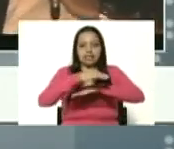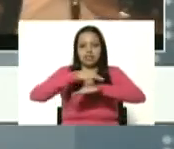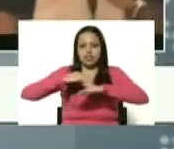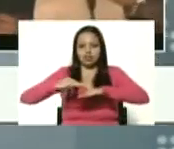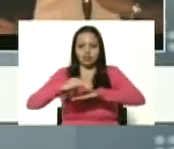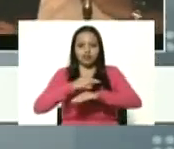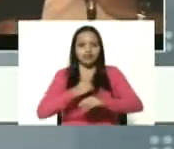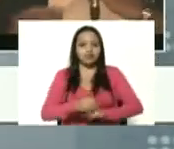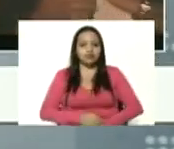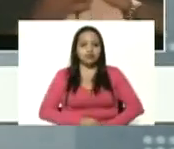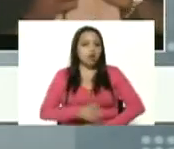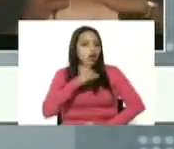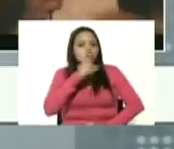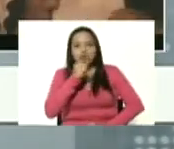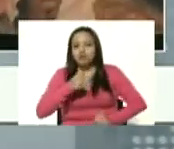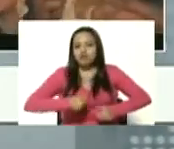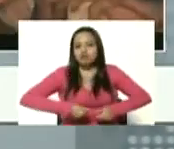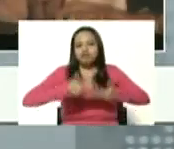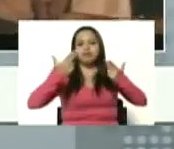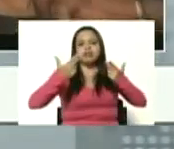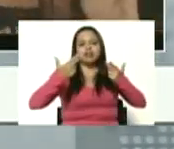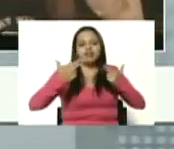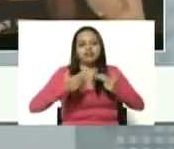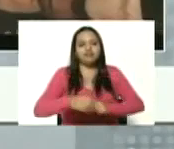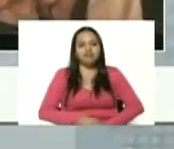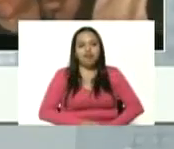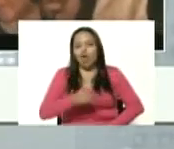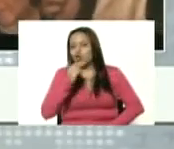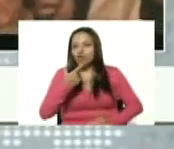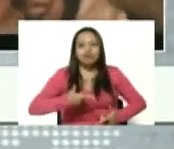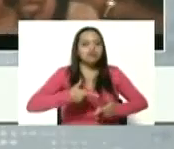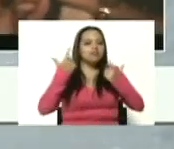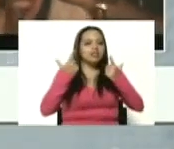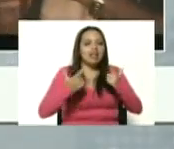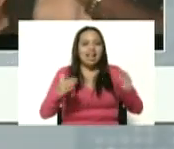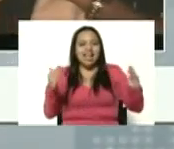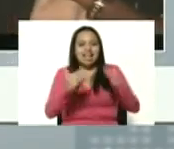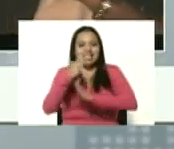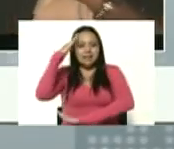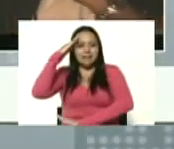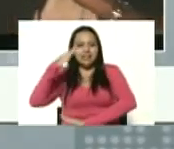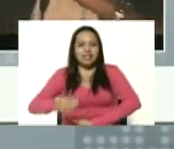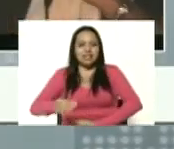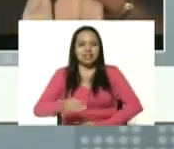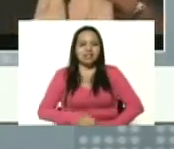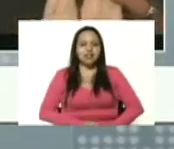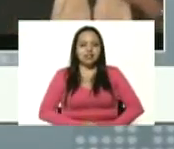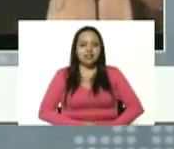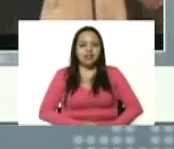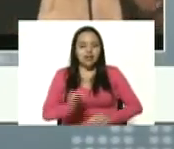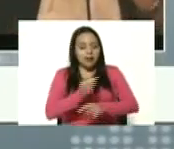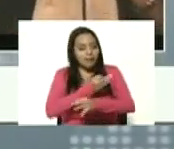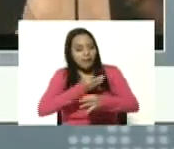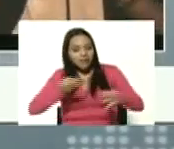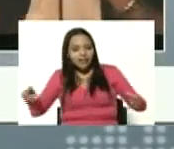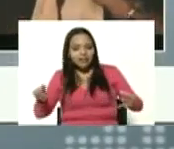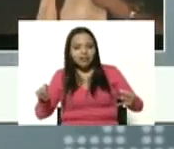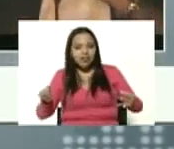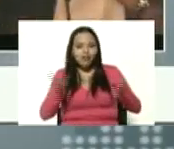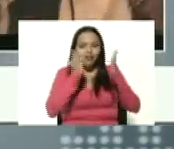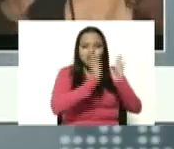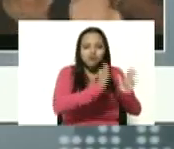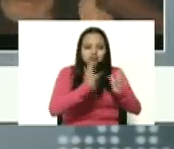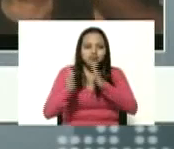no se lo dejaron no se lo dejaron la casa militar en perfecta disposición